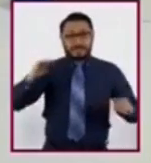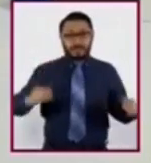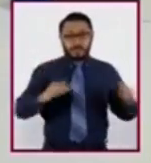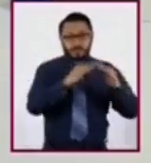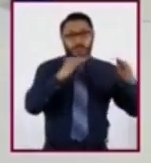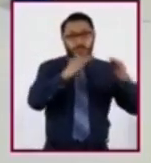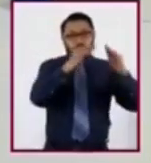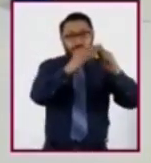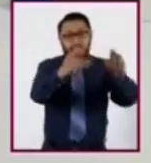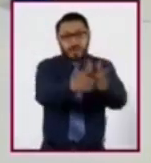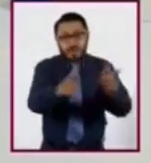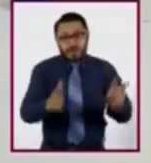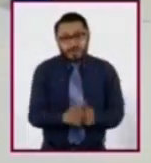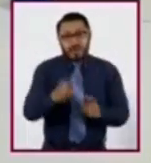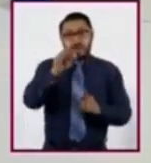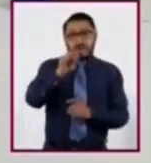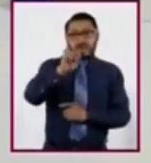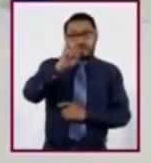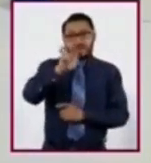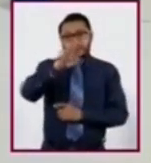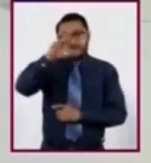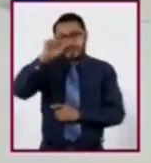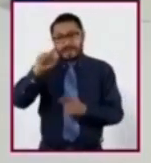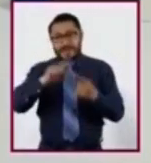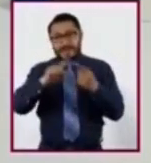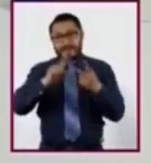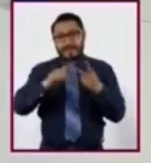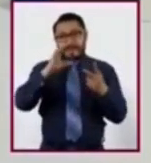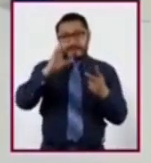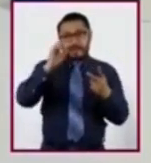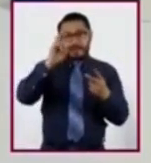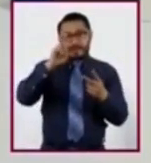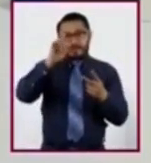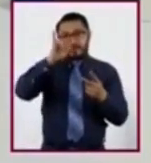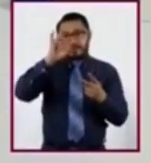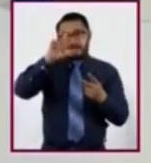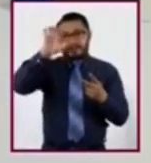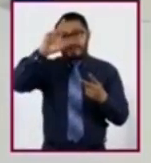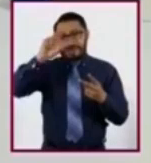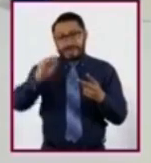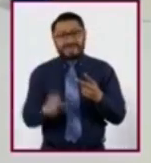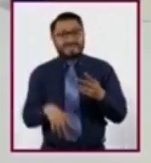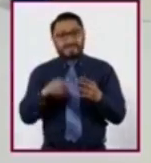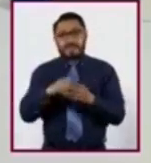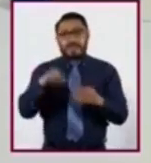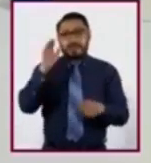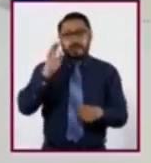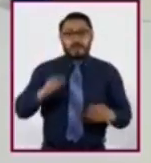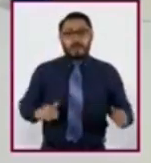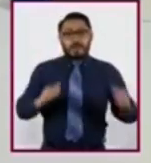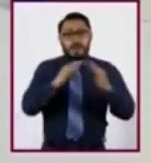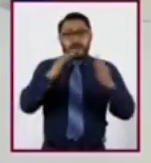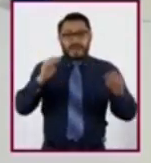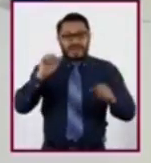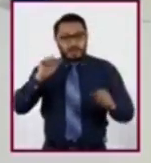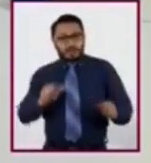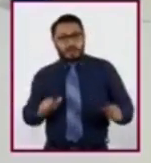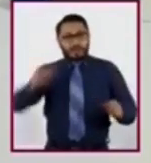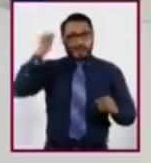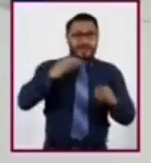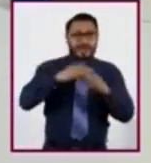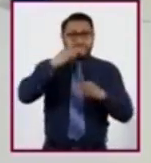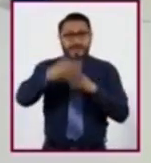entonces forman sierras, cordilleras o sistemas montañosos. La montaña más alta de la Tierra es el monte Everest.